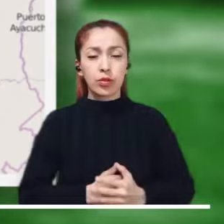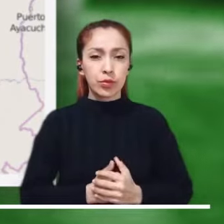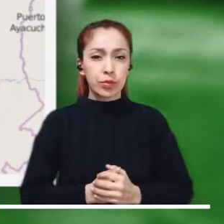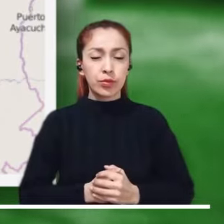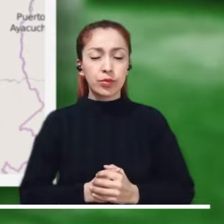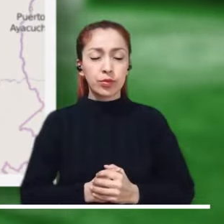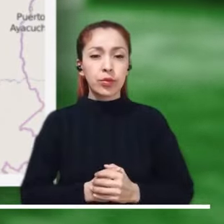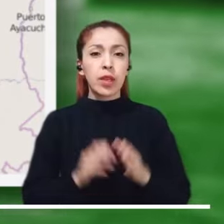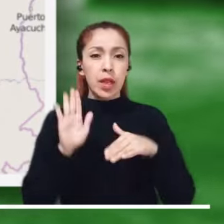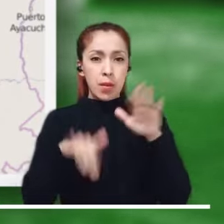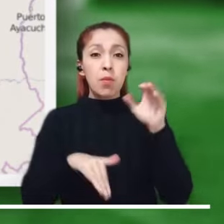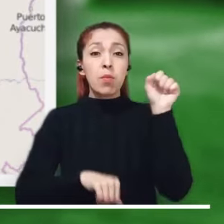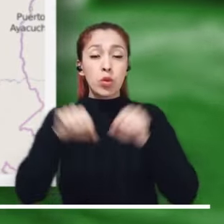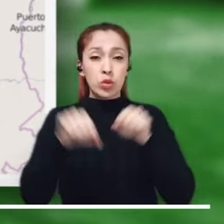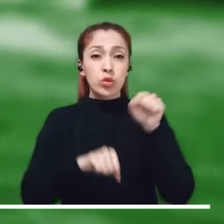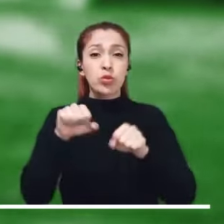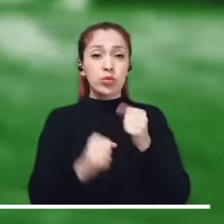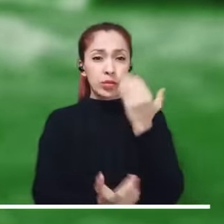Girardot.